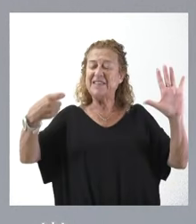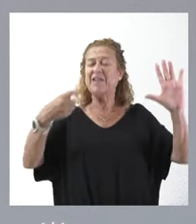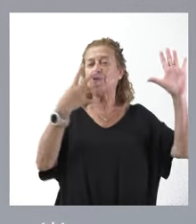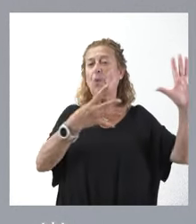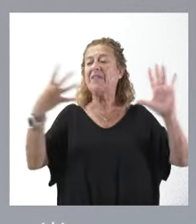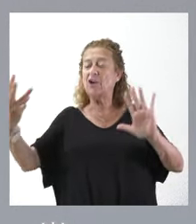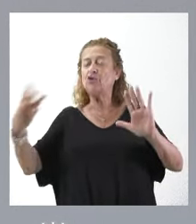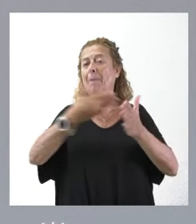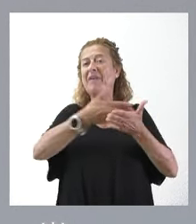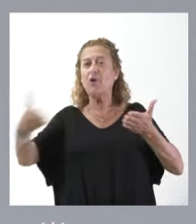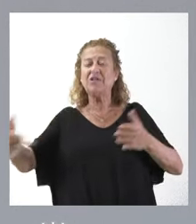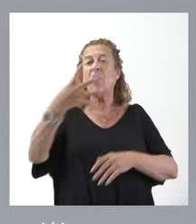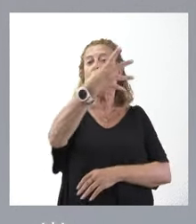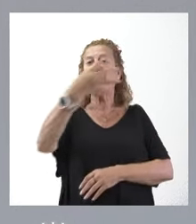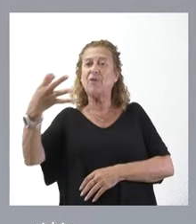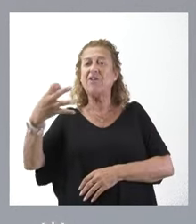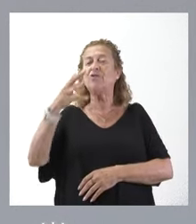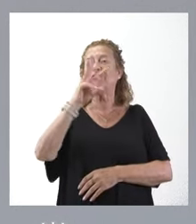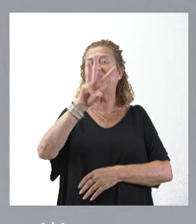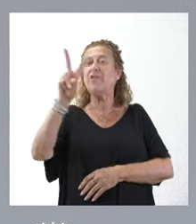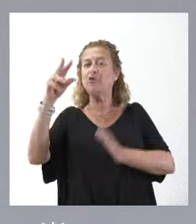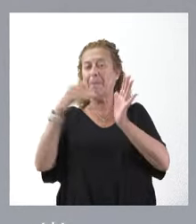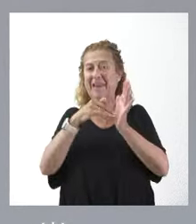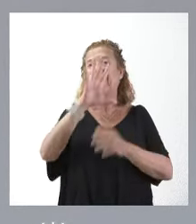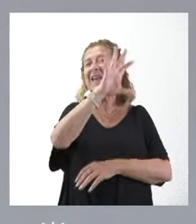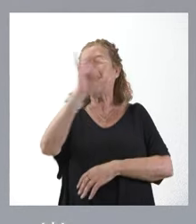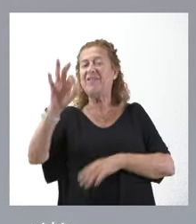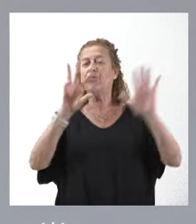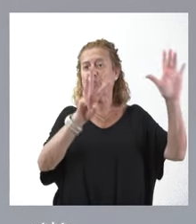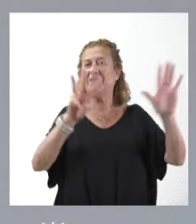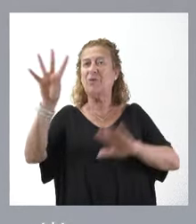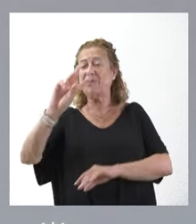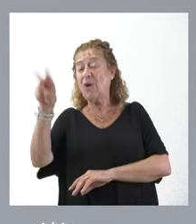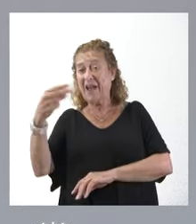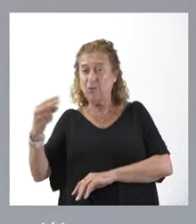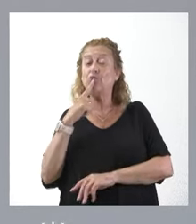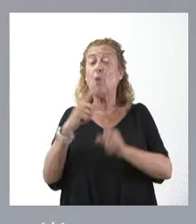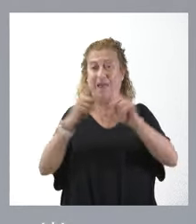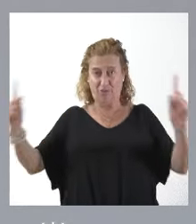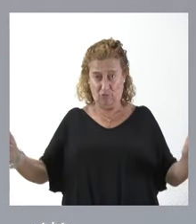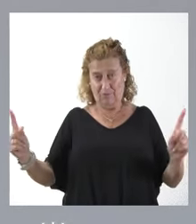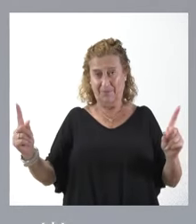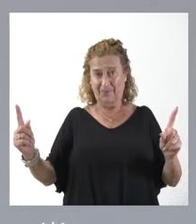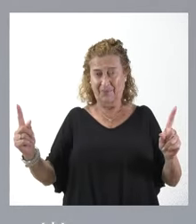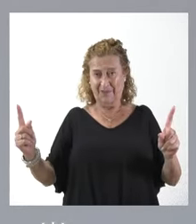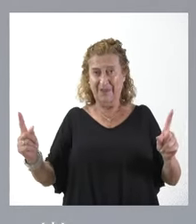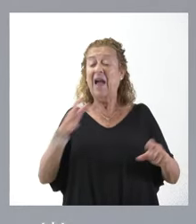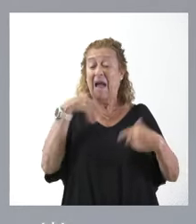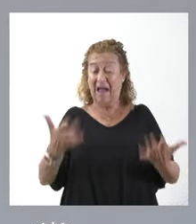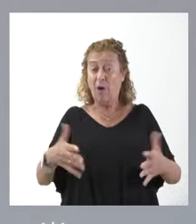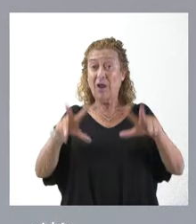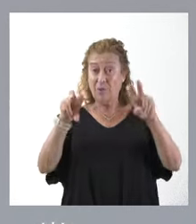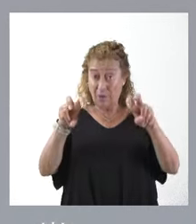.432.584 euros anuales. La nueva